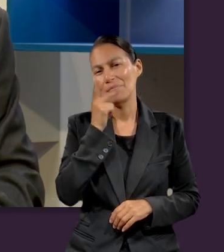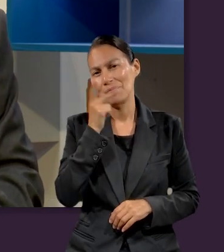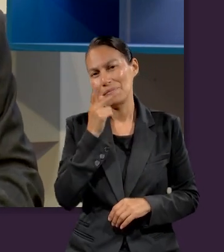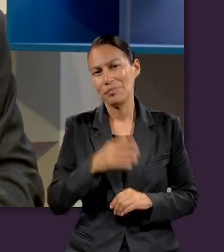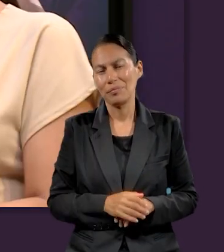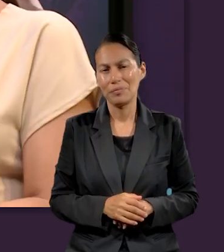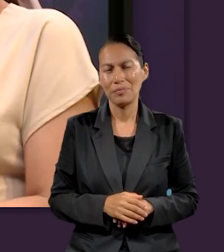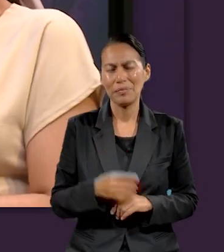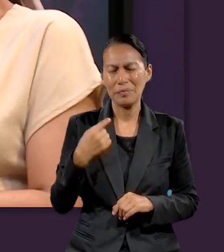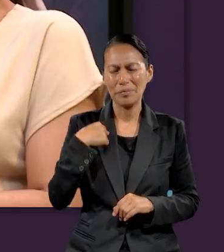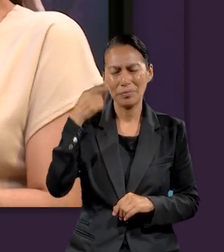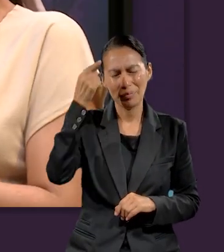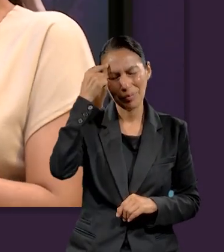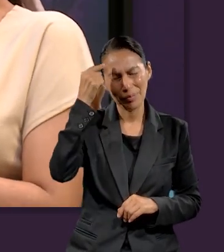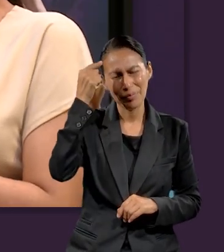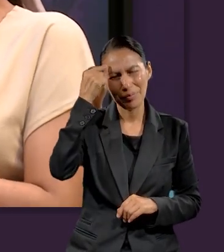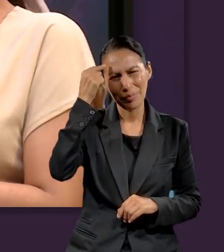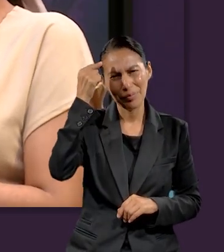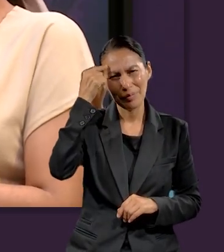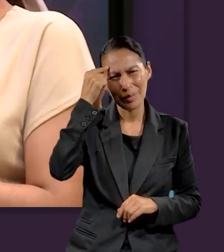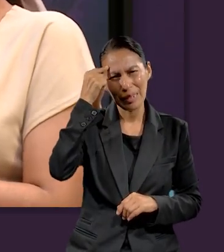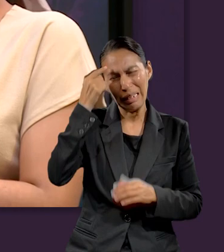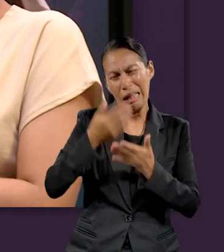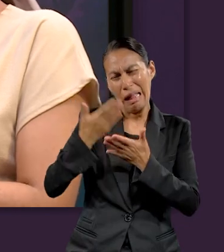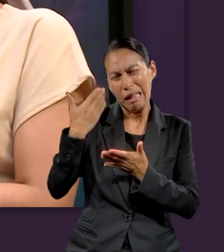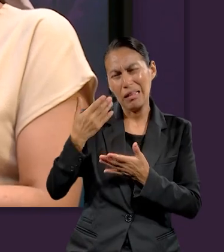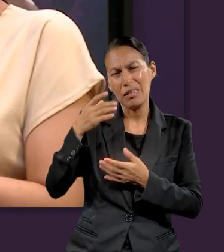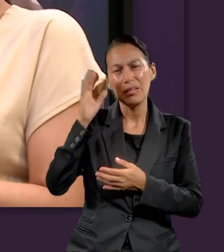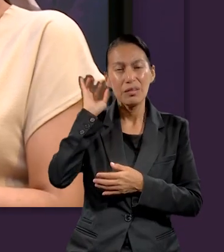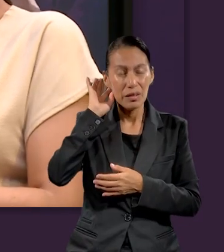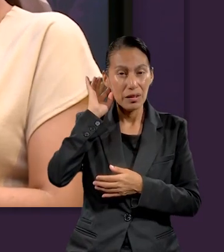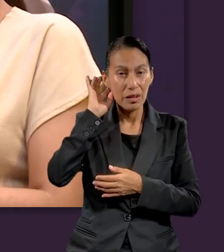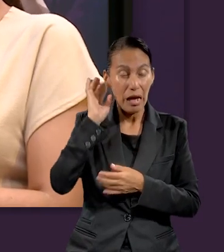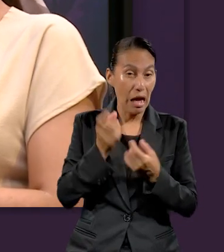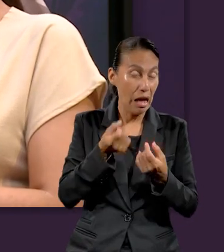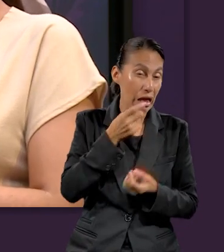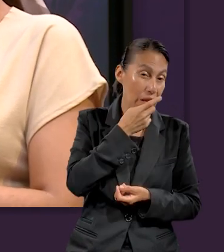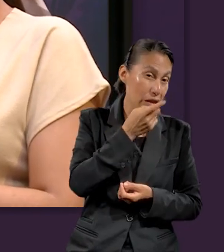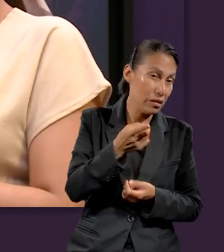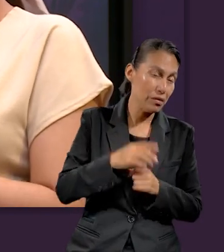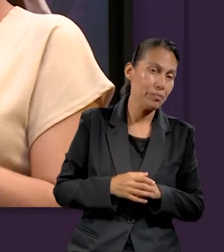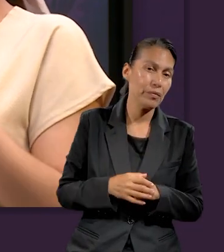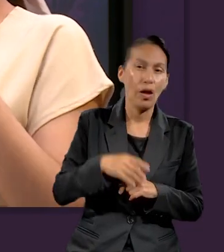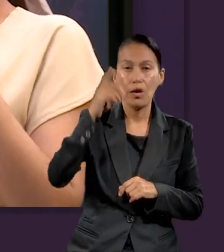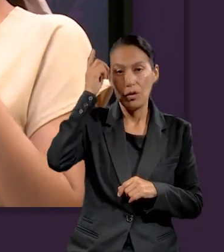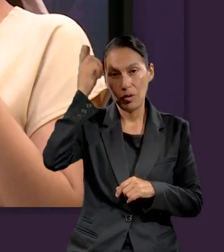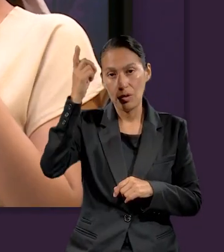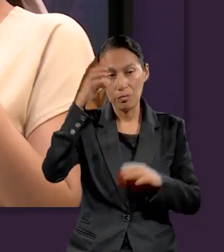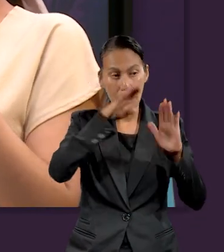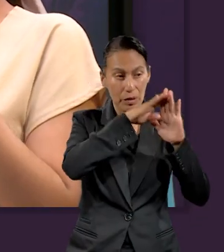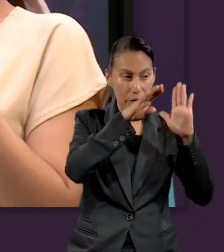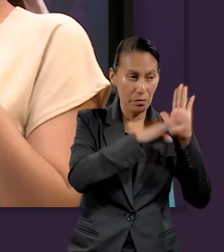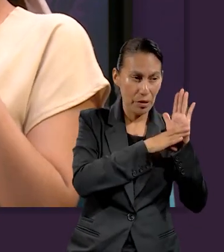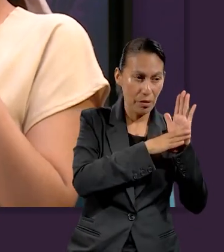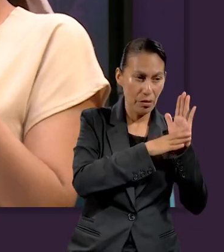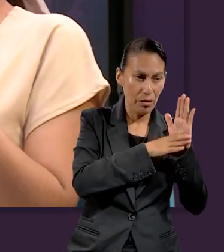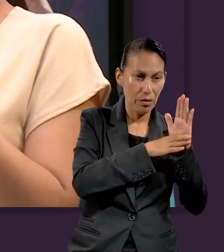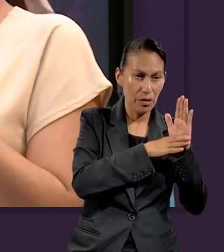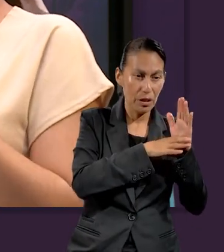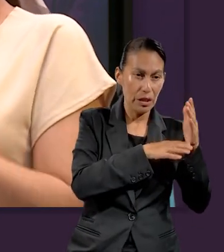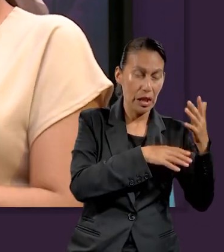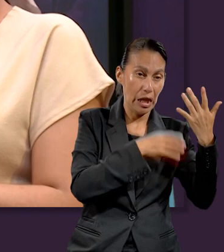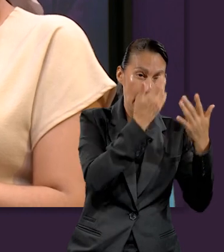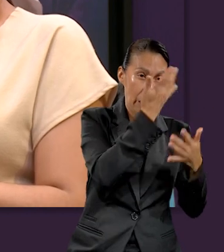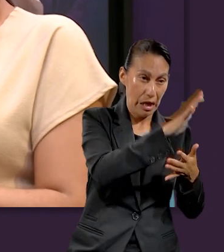Pastor, una cosa de las que yo me puse a pensar, y también he escuchado que muchos lo mencionan, es que Dios dividió los diez